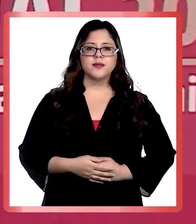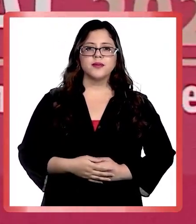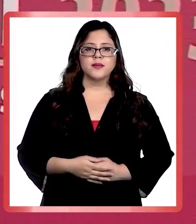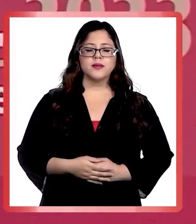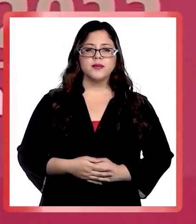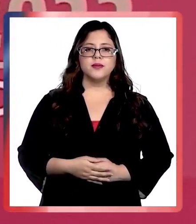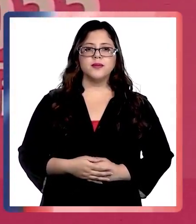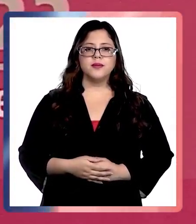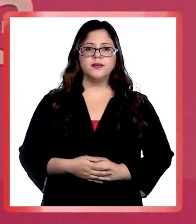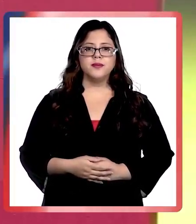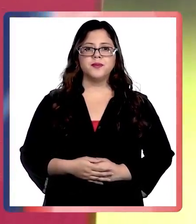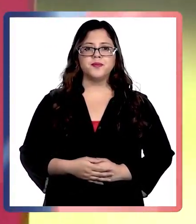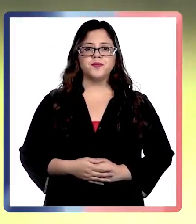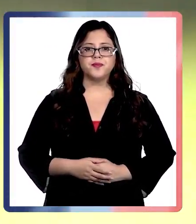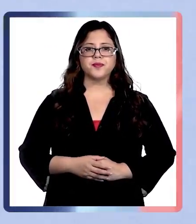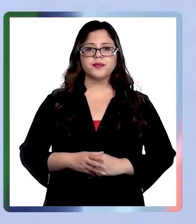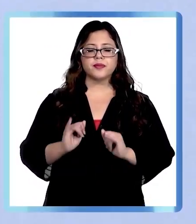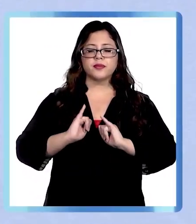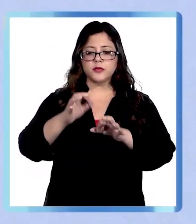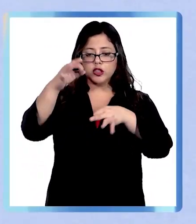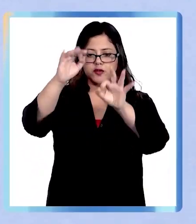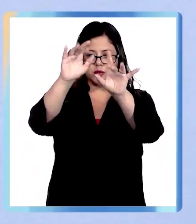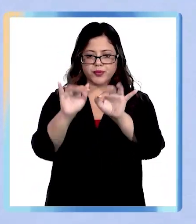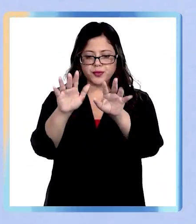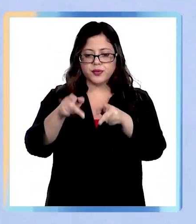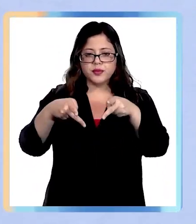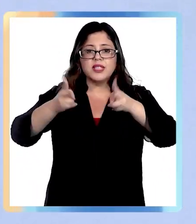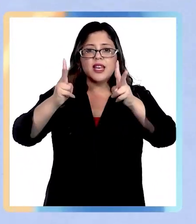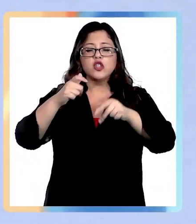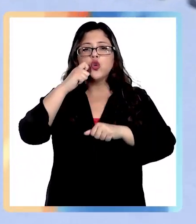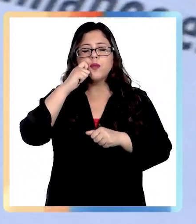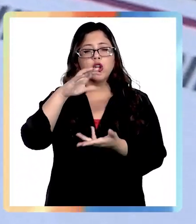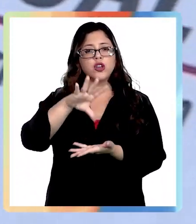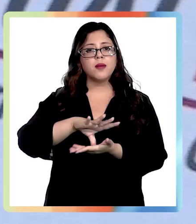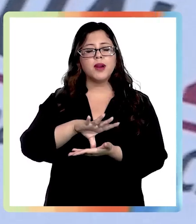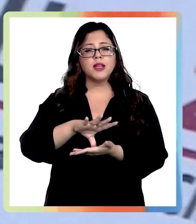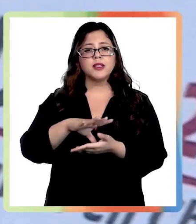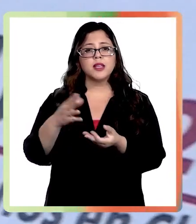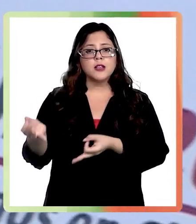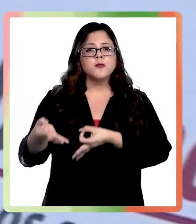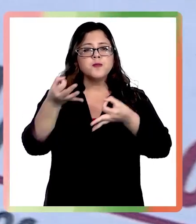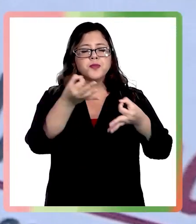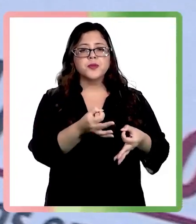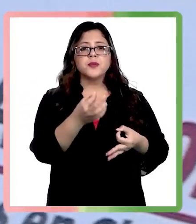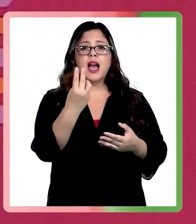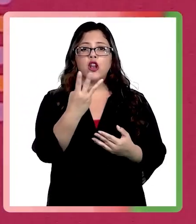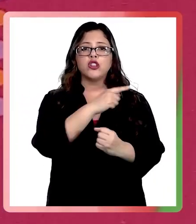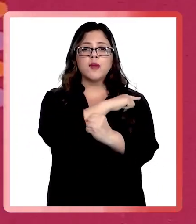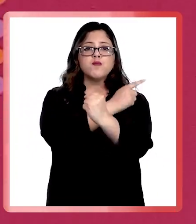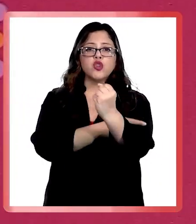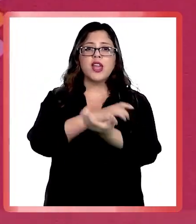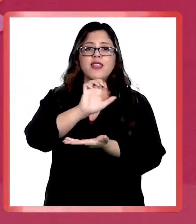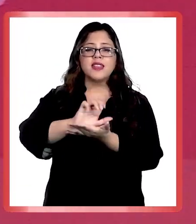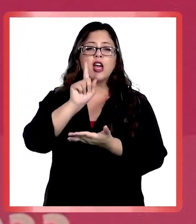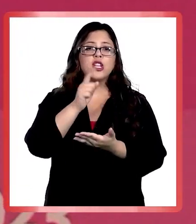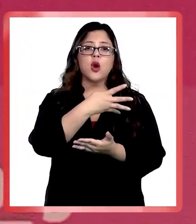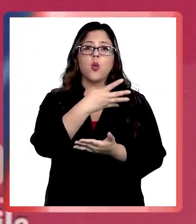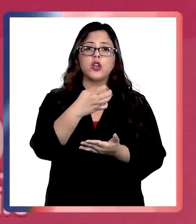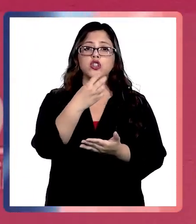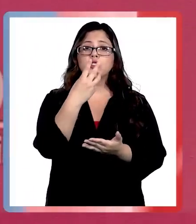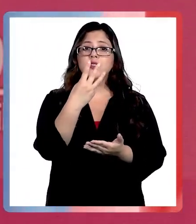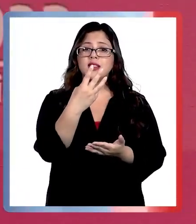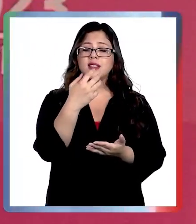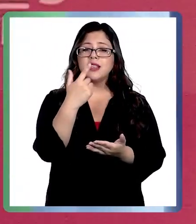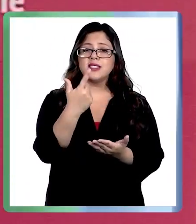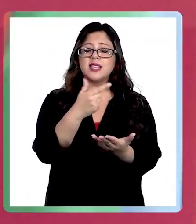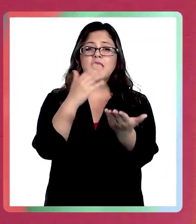El informe anual respecto de los derechos humanos en el país fue entregado a los tres poderes del Estado, tiene 437 páginas y está